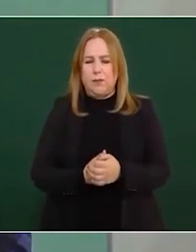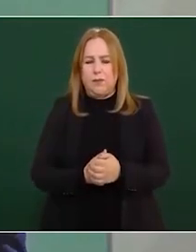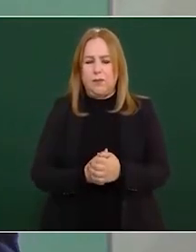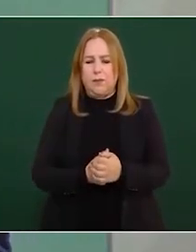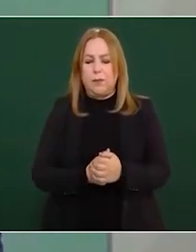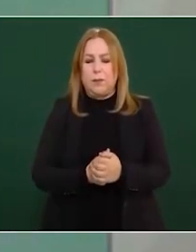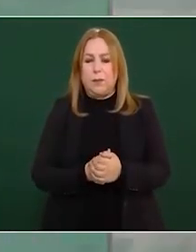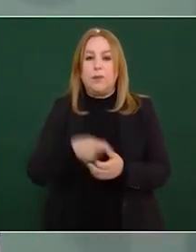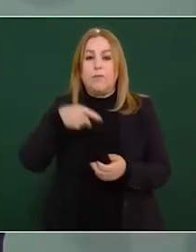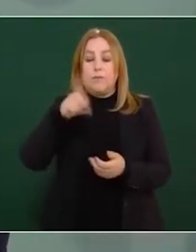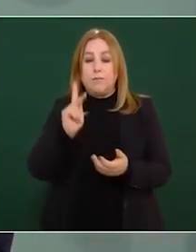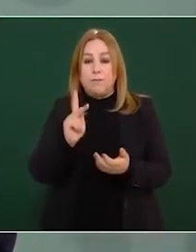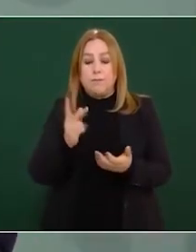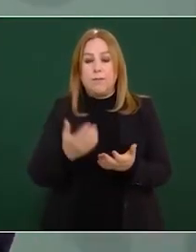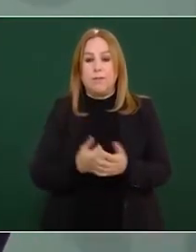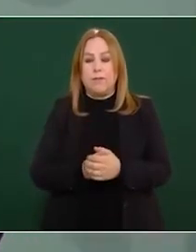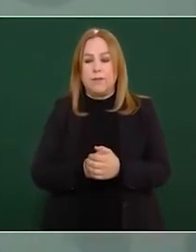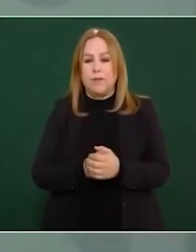pero sí